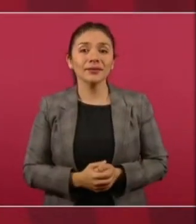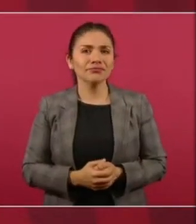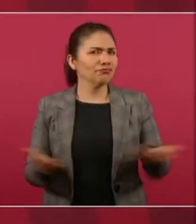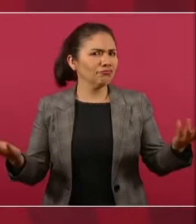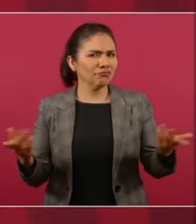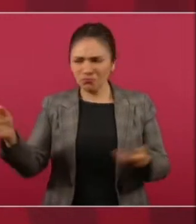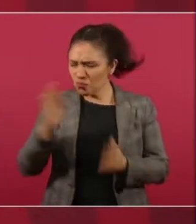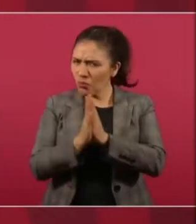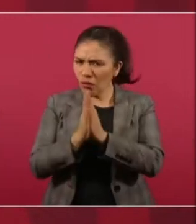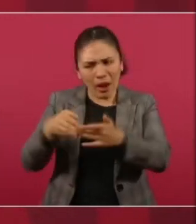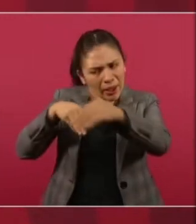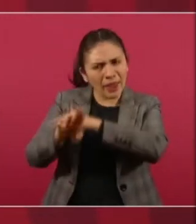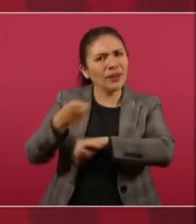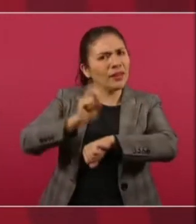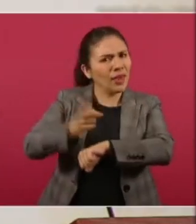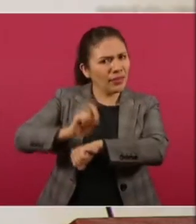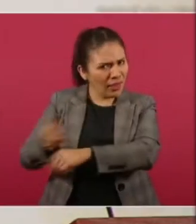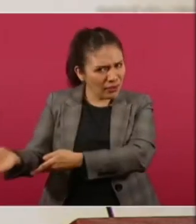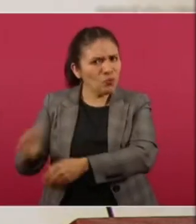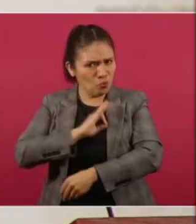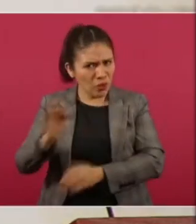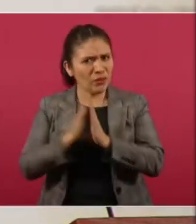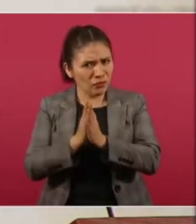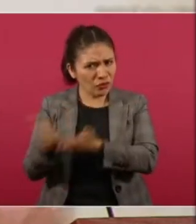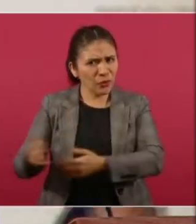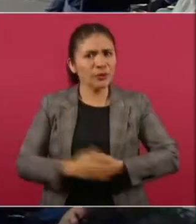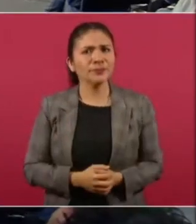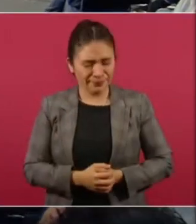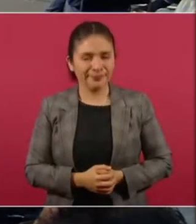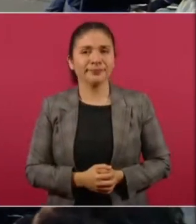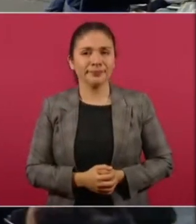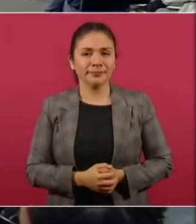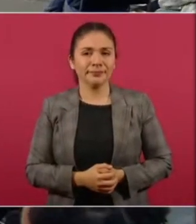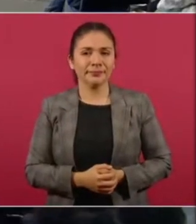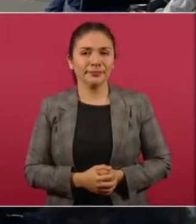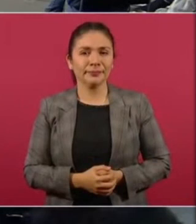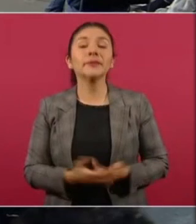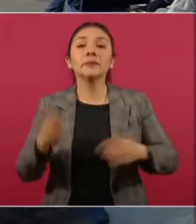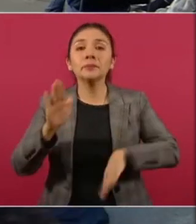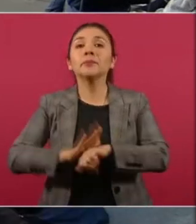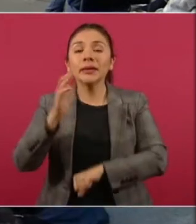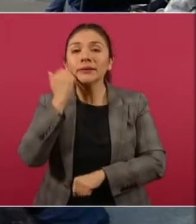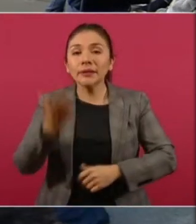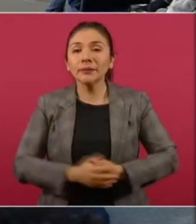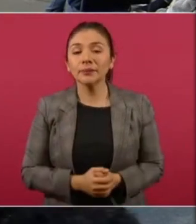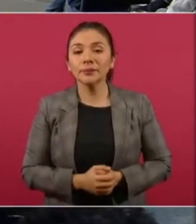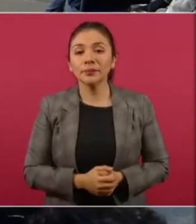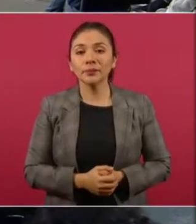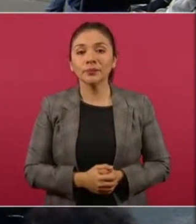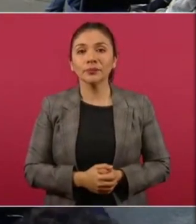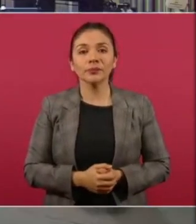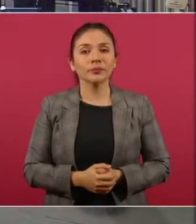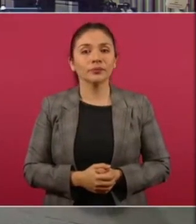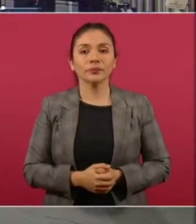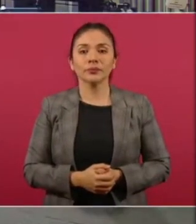todos los días, por favor. ¿Sí se puede? ¿Sí? ¿Qué más? Lo de Sedato. no,